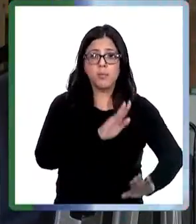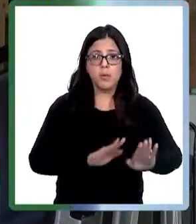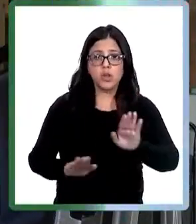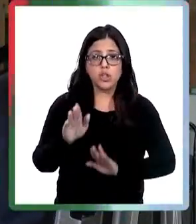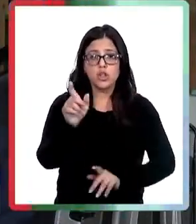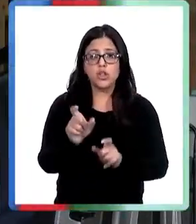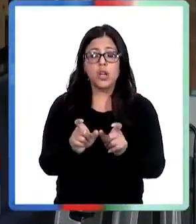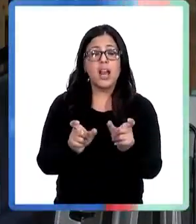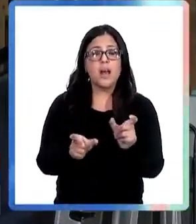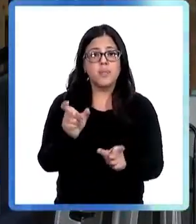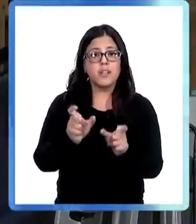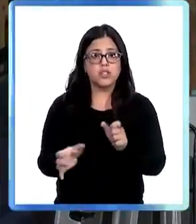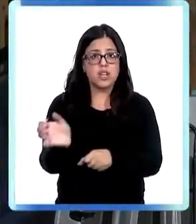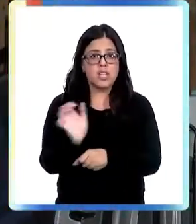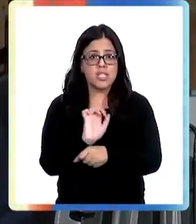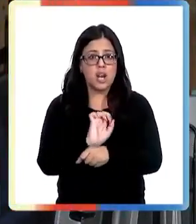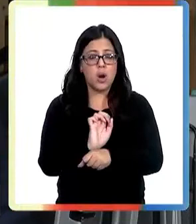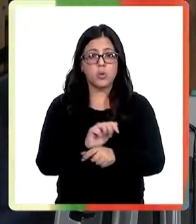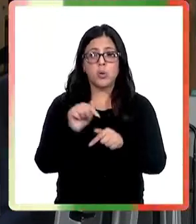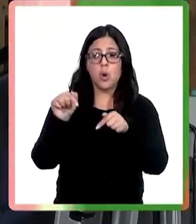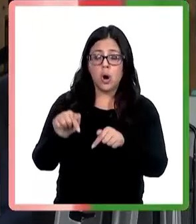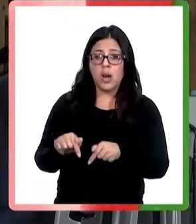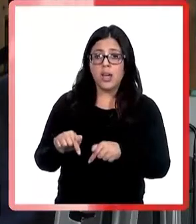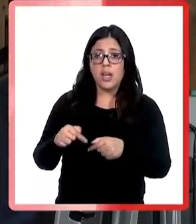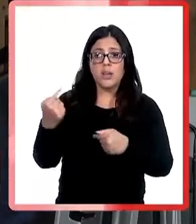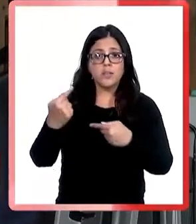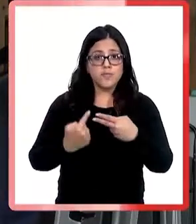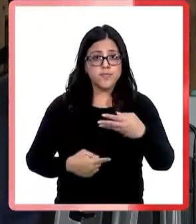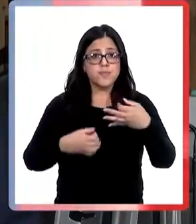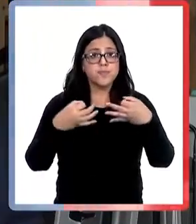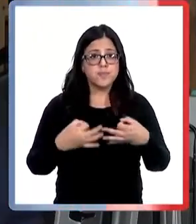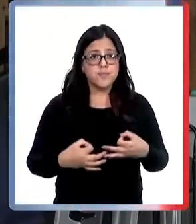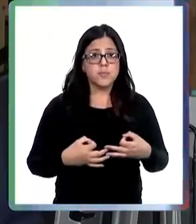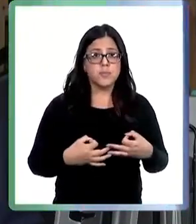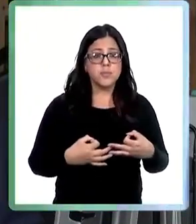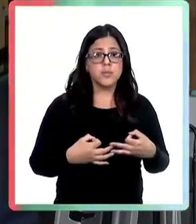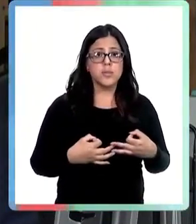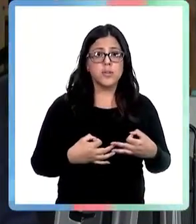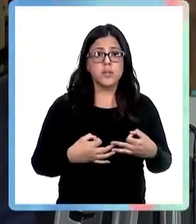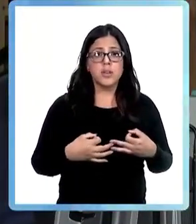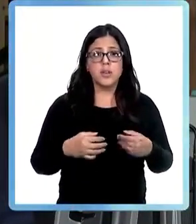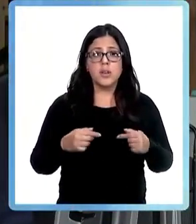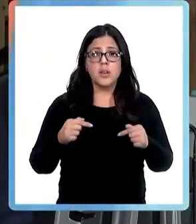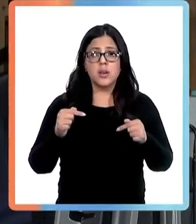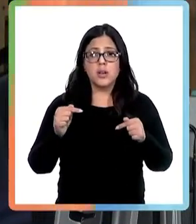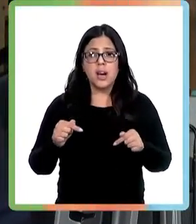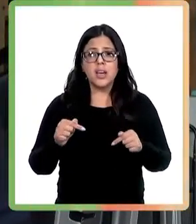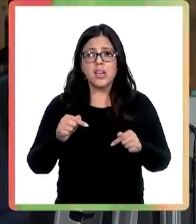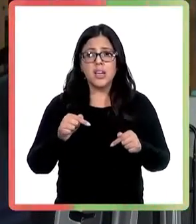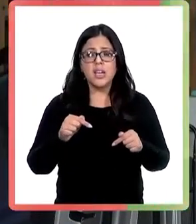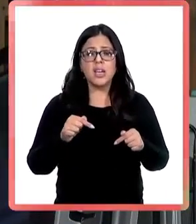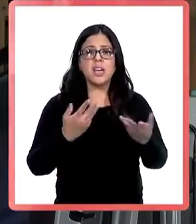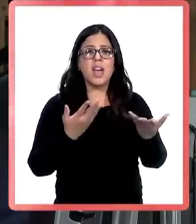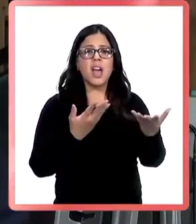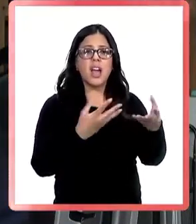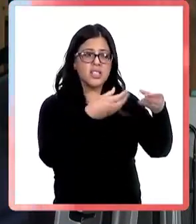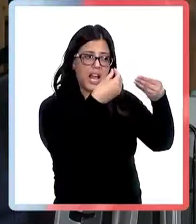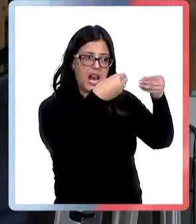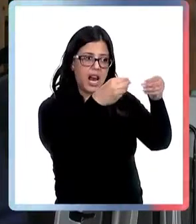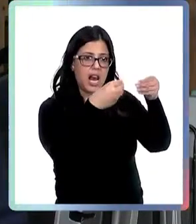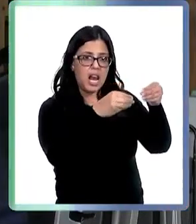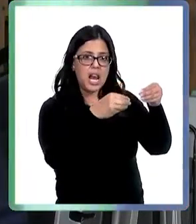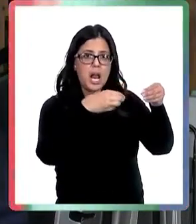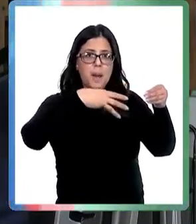4, 8 micras. Y le pusiste una lámina de 4 micras, que en realidad nosotros acá esa lámina la instalamos técnicamente como un polarizado de seguridad.